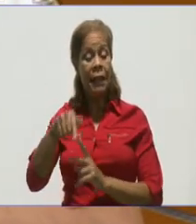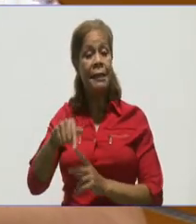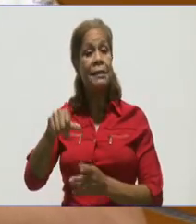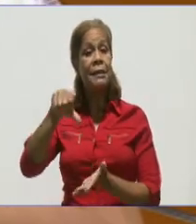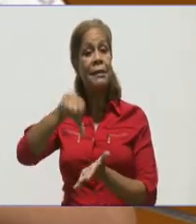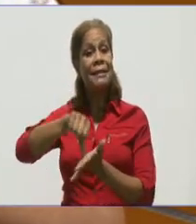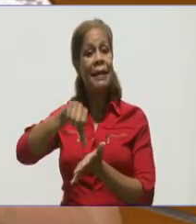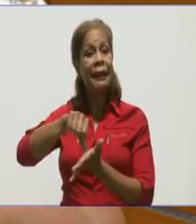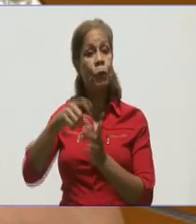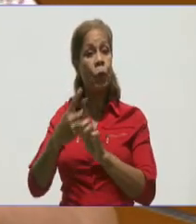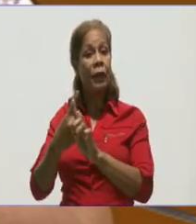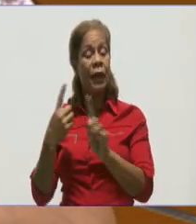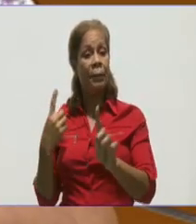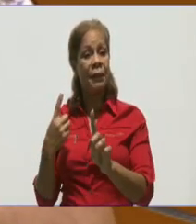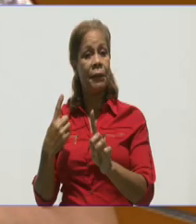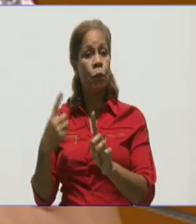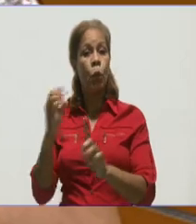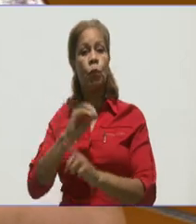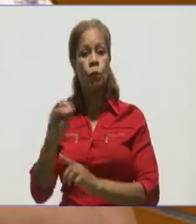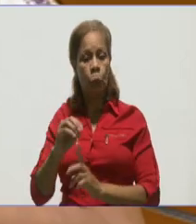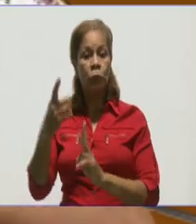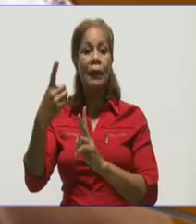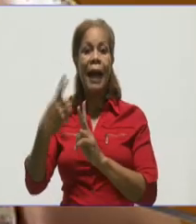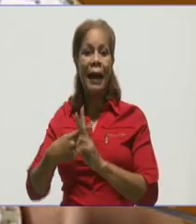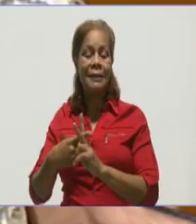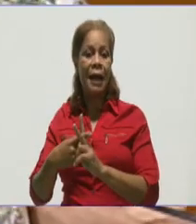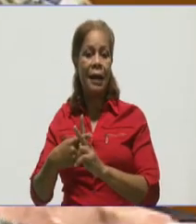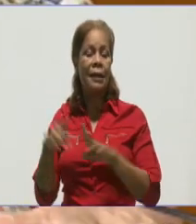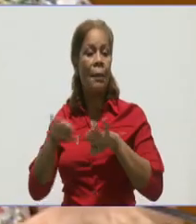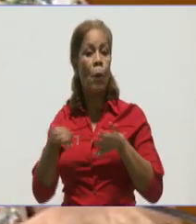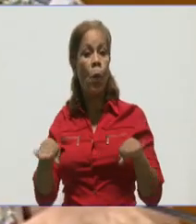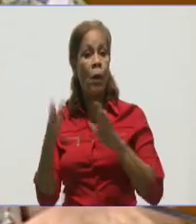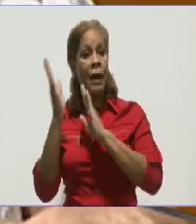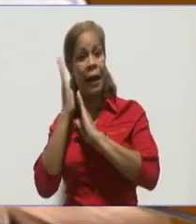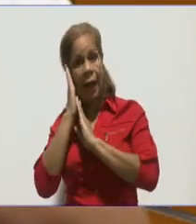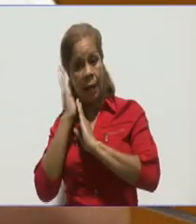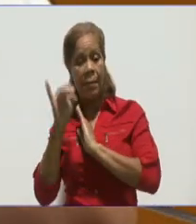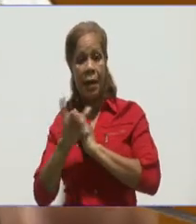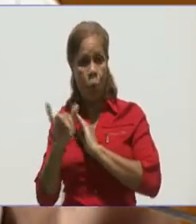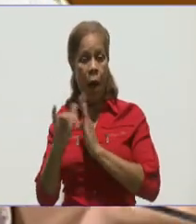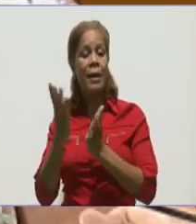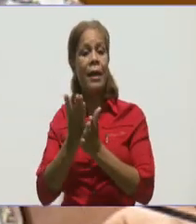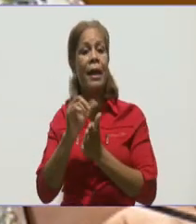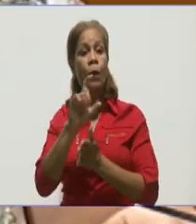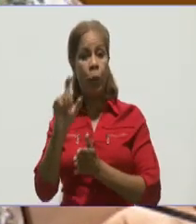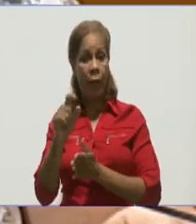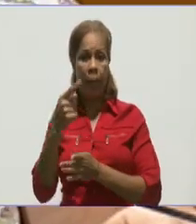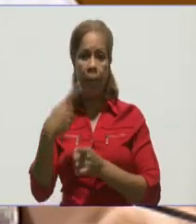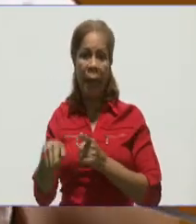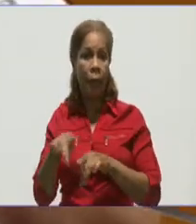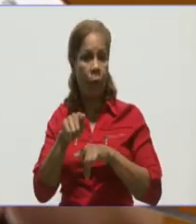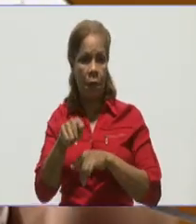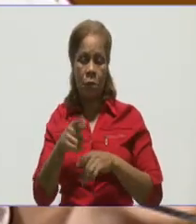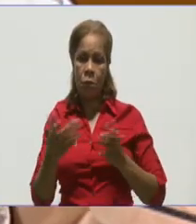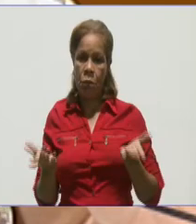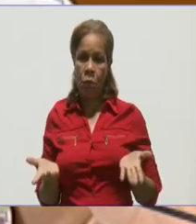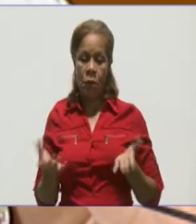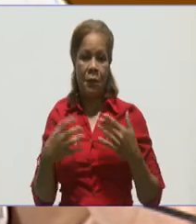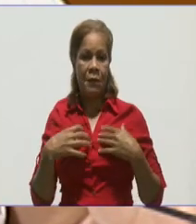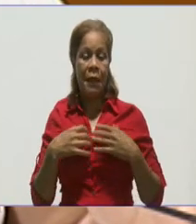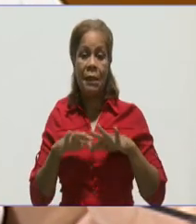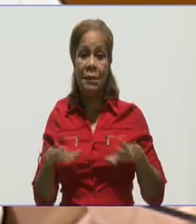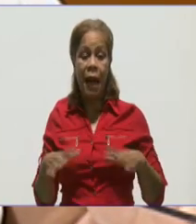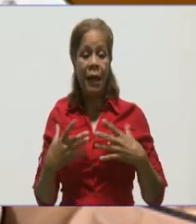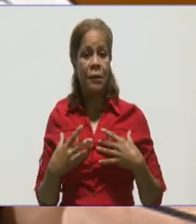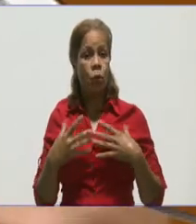hoy prácticamente tenemos la mayoría de los centros internos convertidos en centros de aislamiento, pero esto tiene un límite, esto se agota.